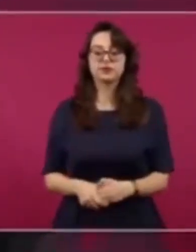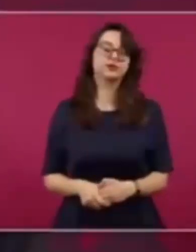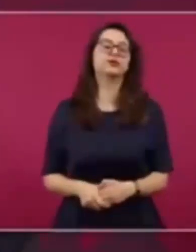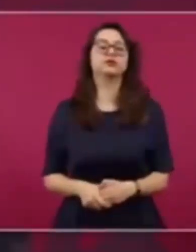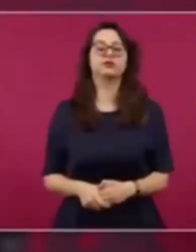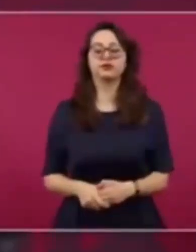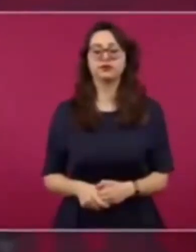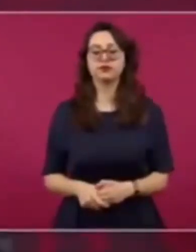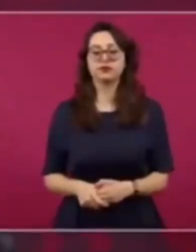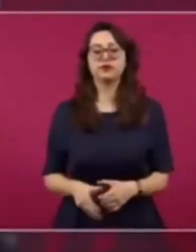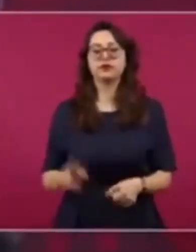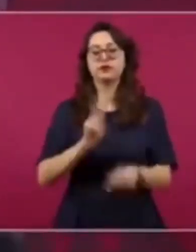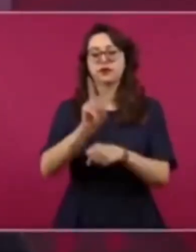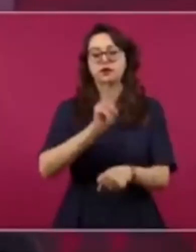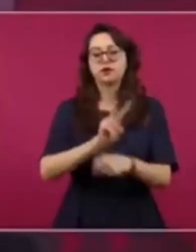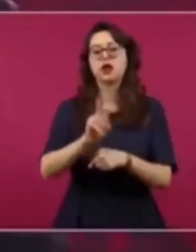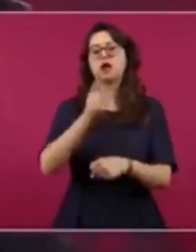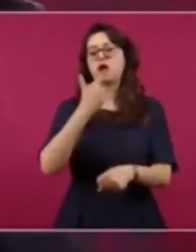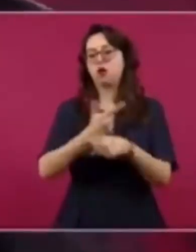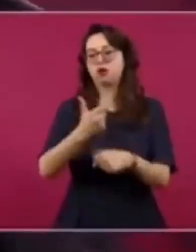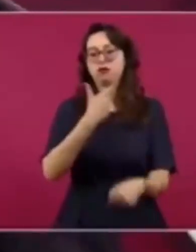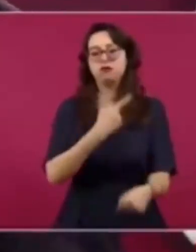hermanos venezolanos, guatemaltecos,